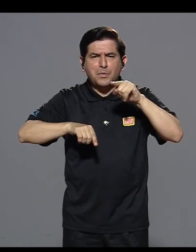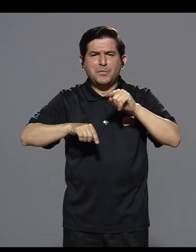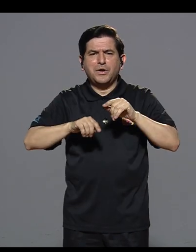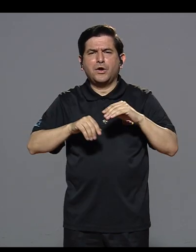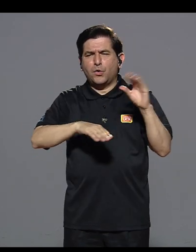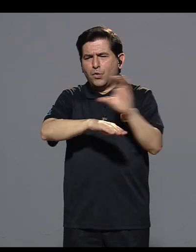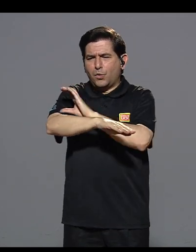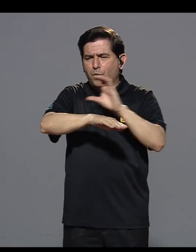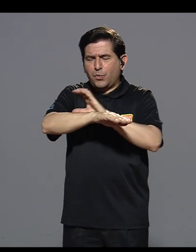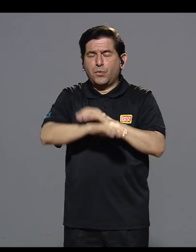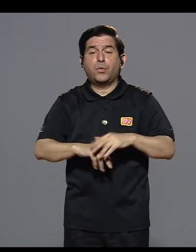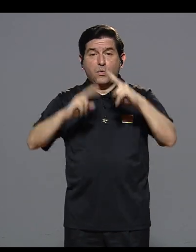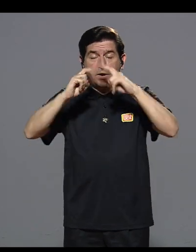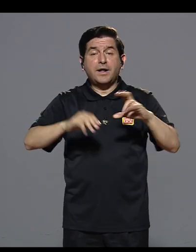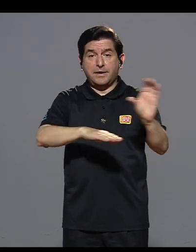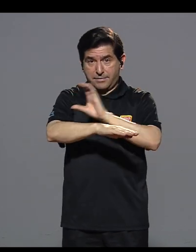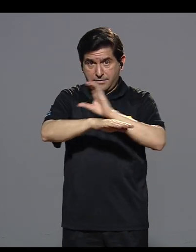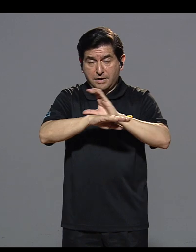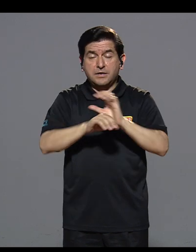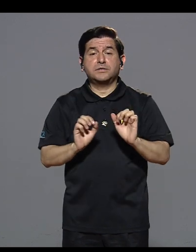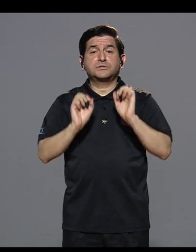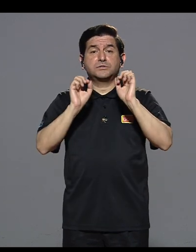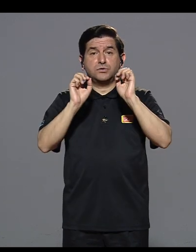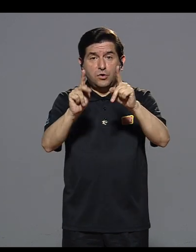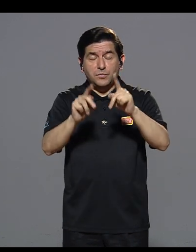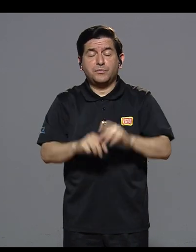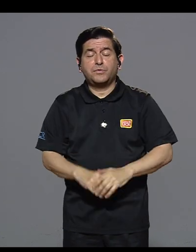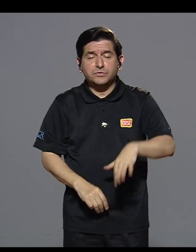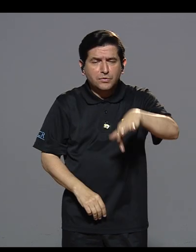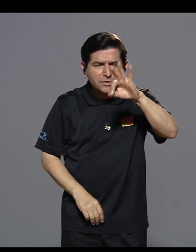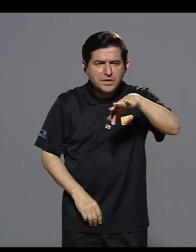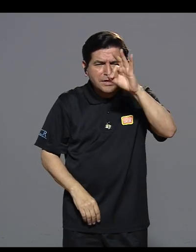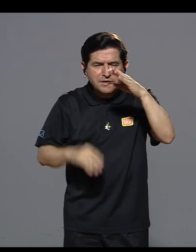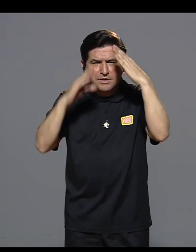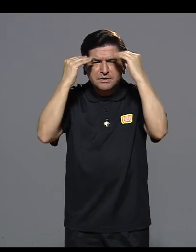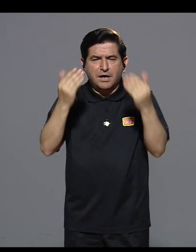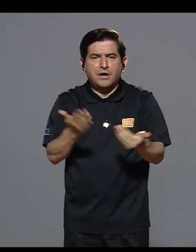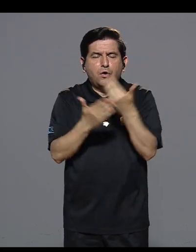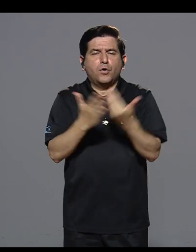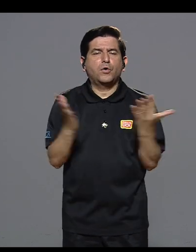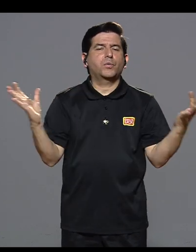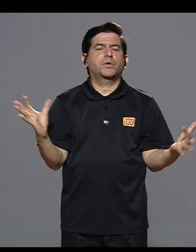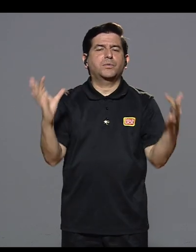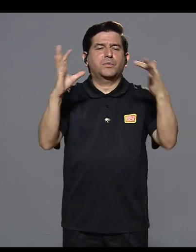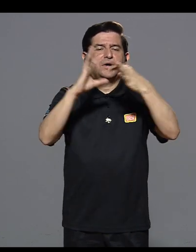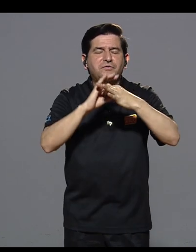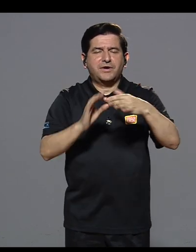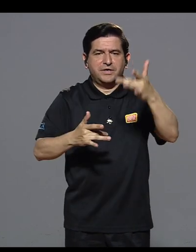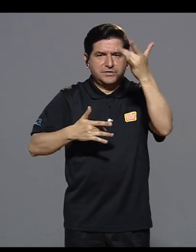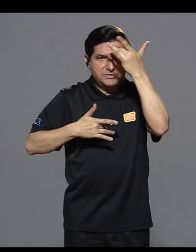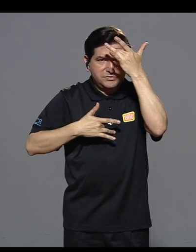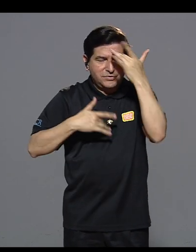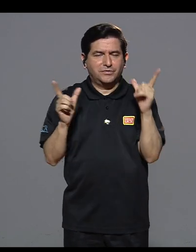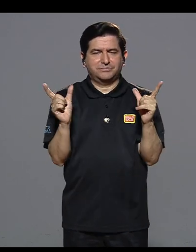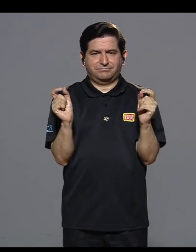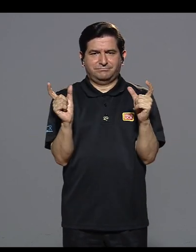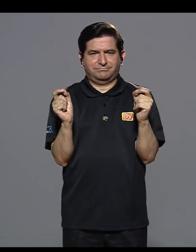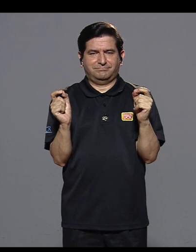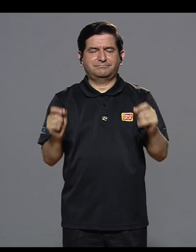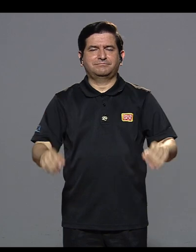analiza computacionalmente para obtener más información acerca de ellos o nuevas correlaciones de las enfermedades del cáncer.